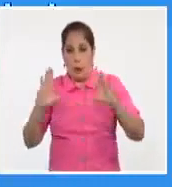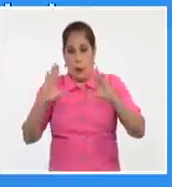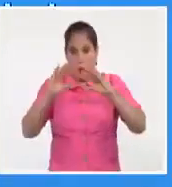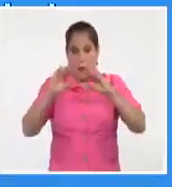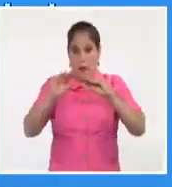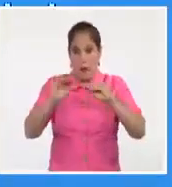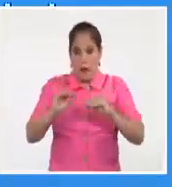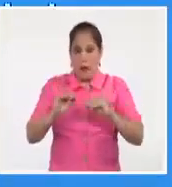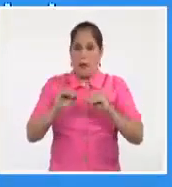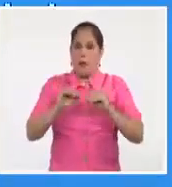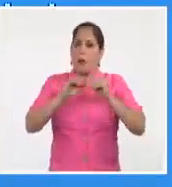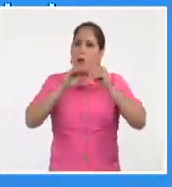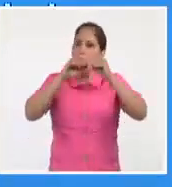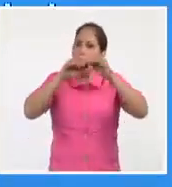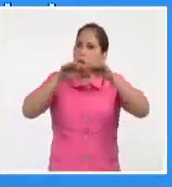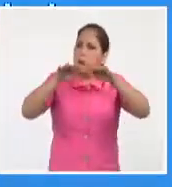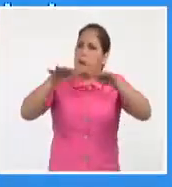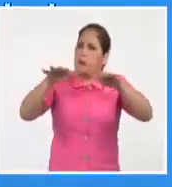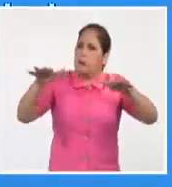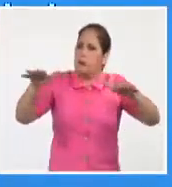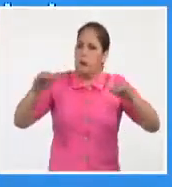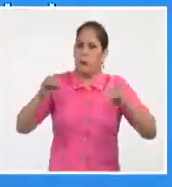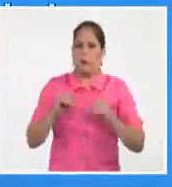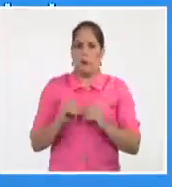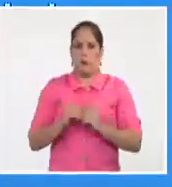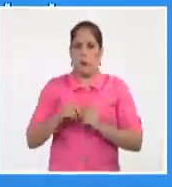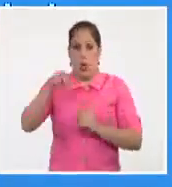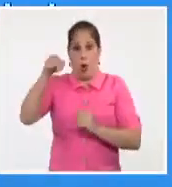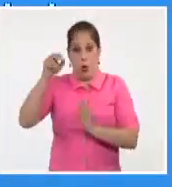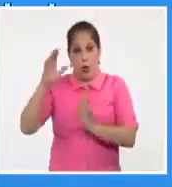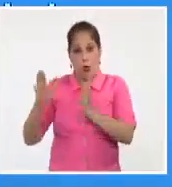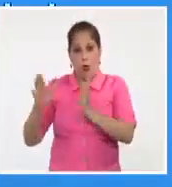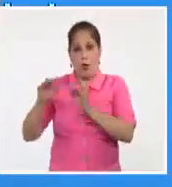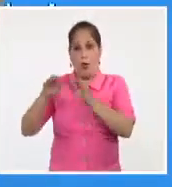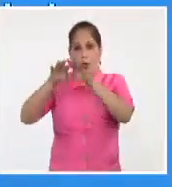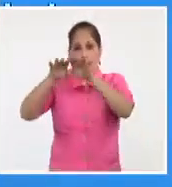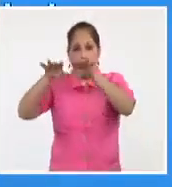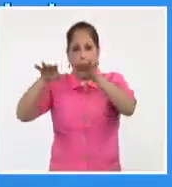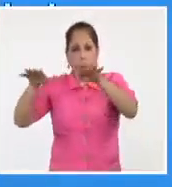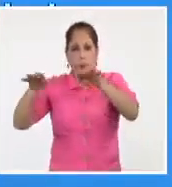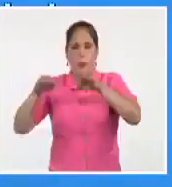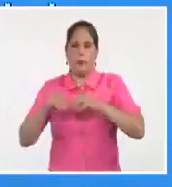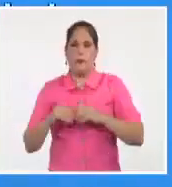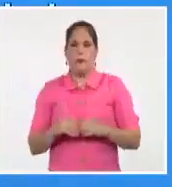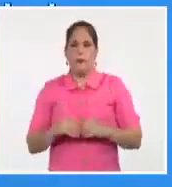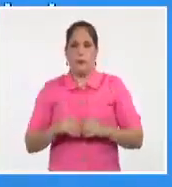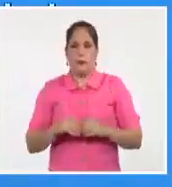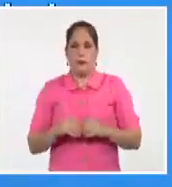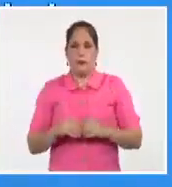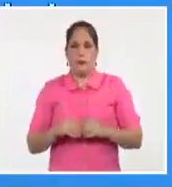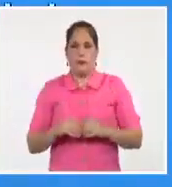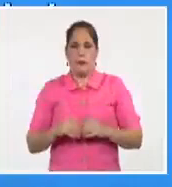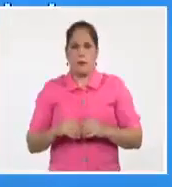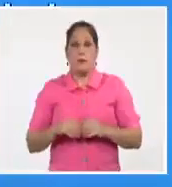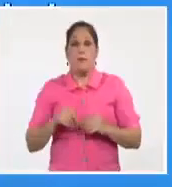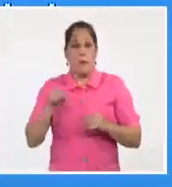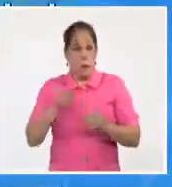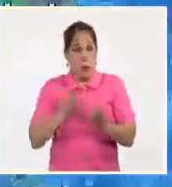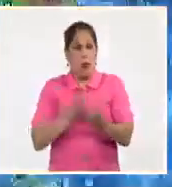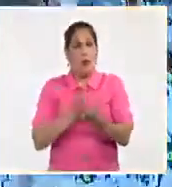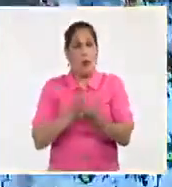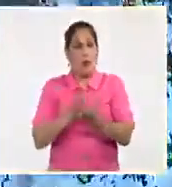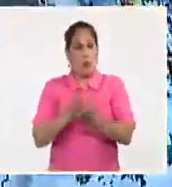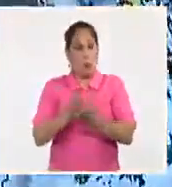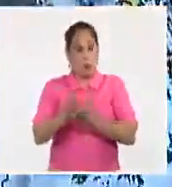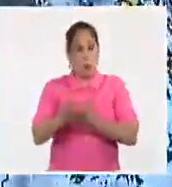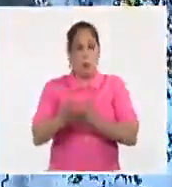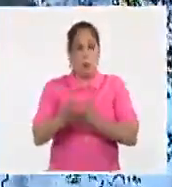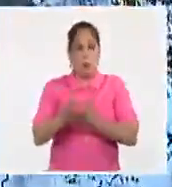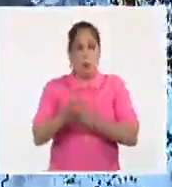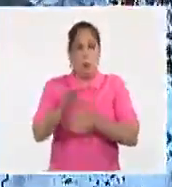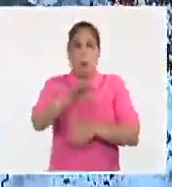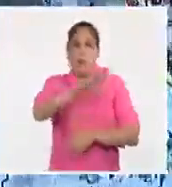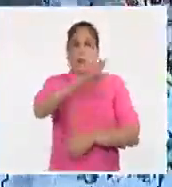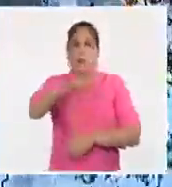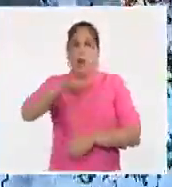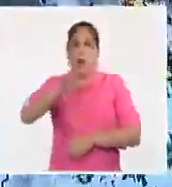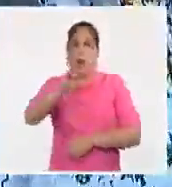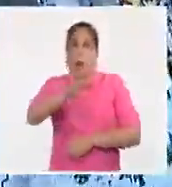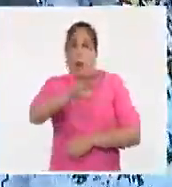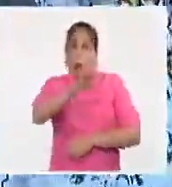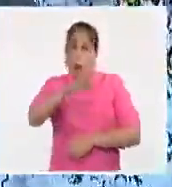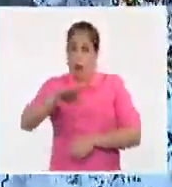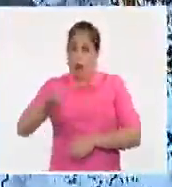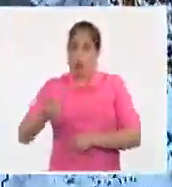tranquila la mar, en el litoral norte occidental y central. Mis amigos, Elsa se mantiene en el Atlántico Central,